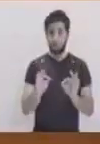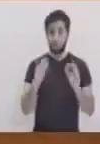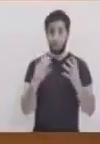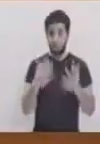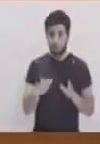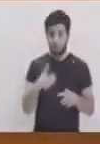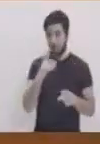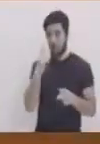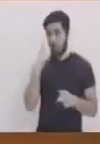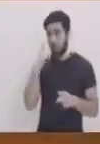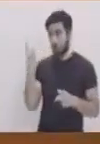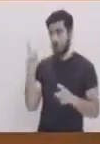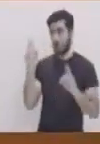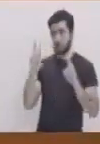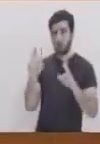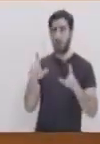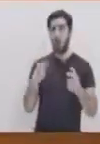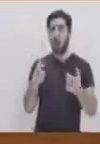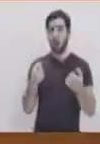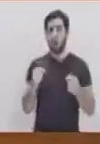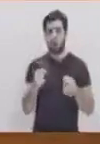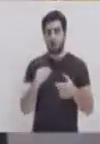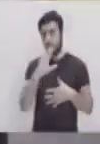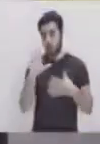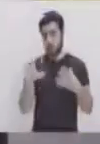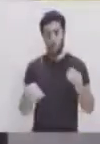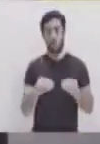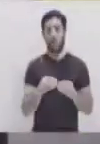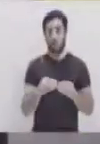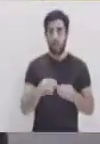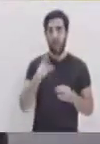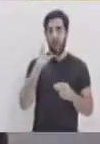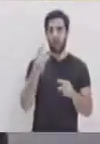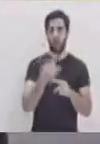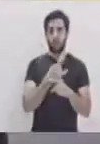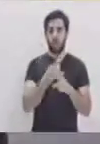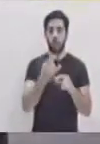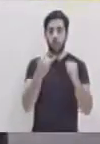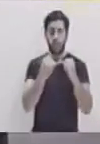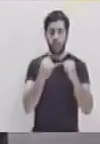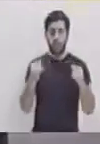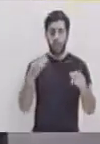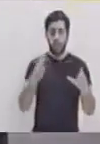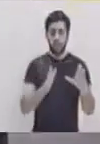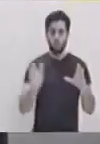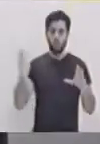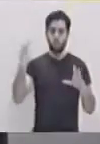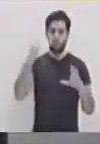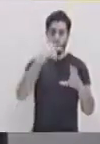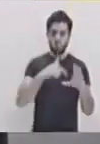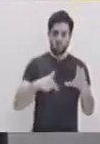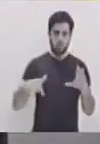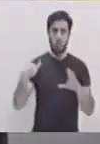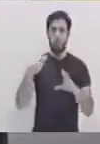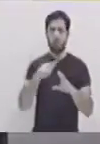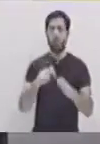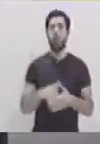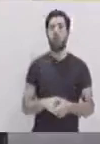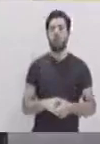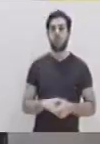A la vez, también vamos a lograr, utilizando líneas curvas,